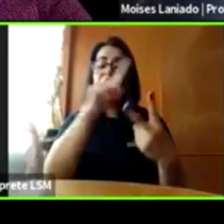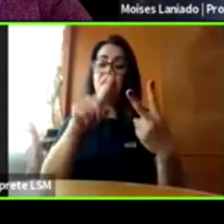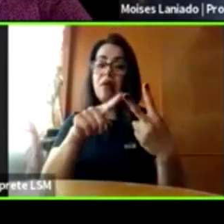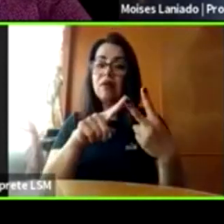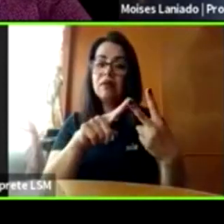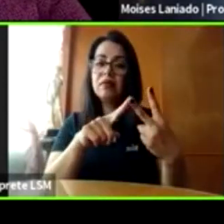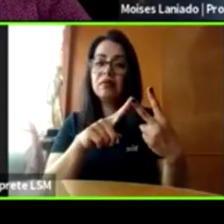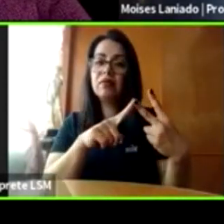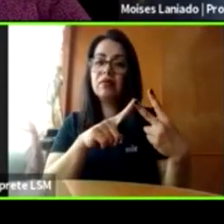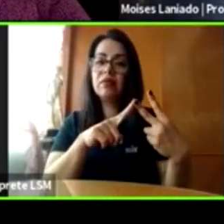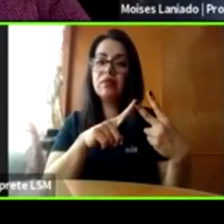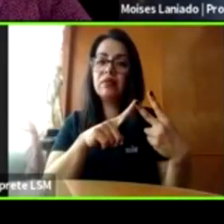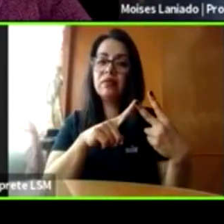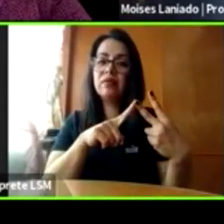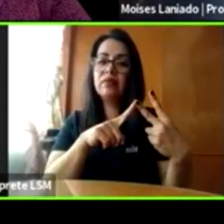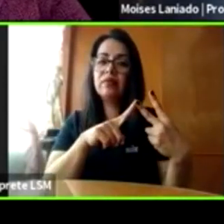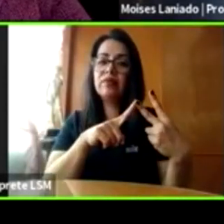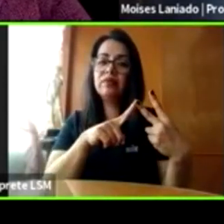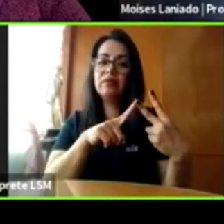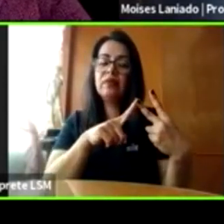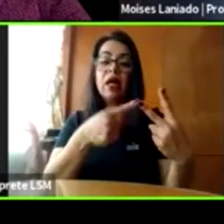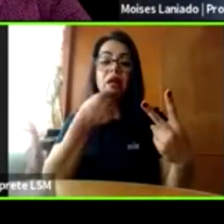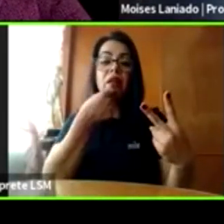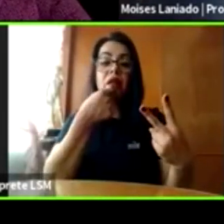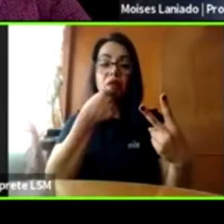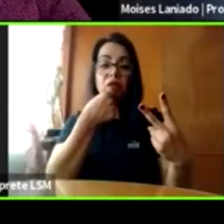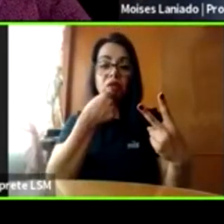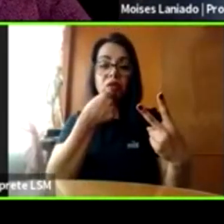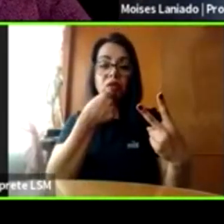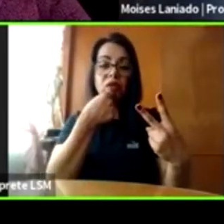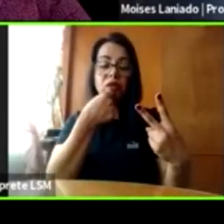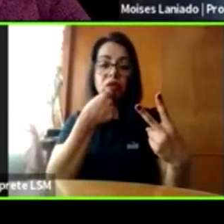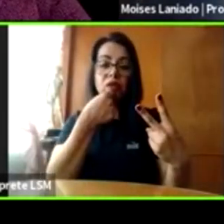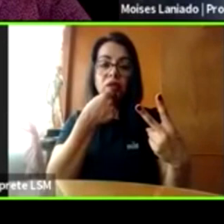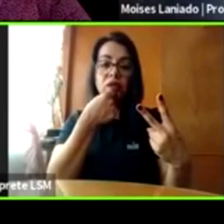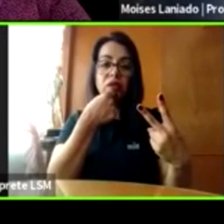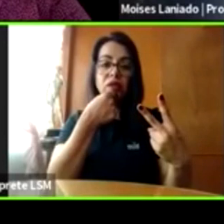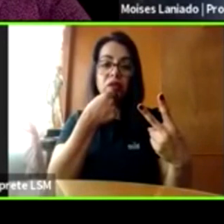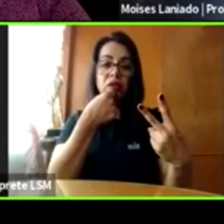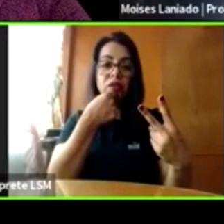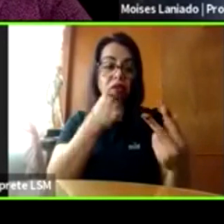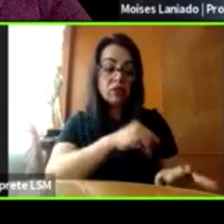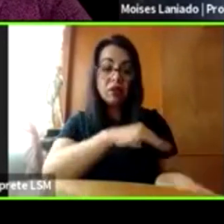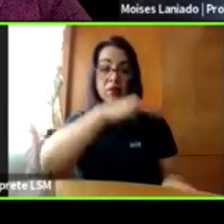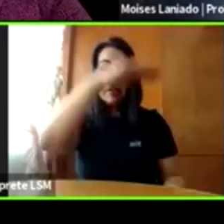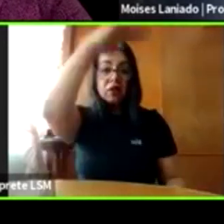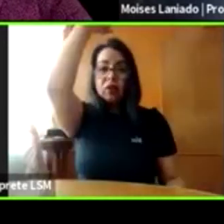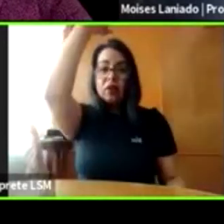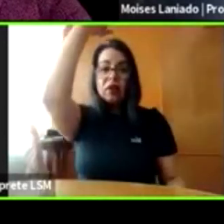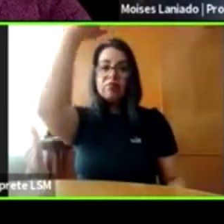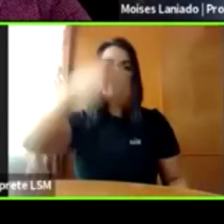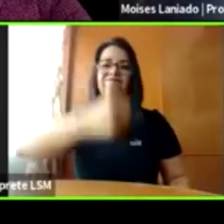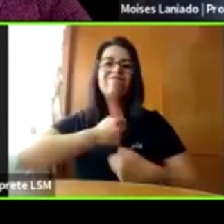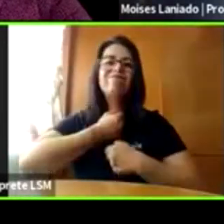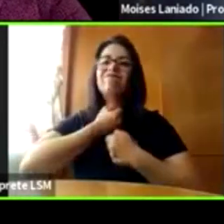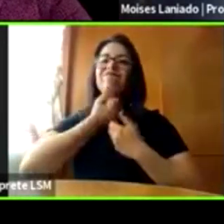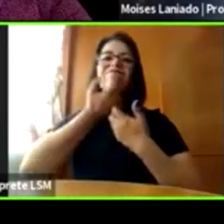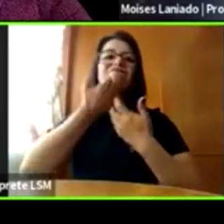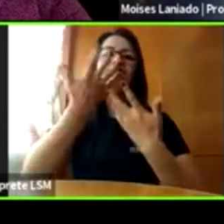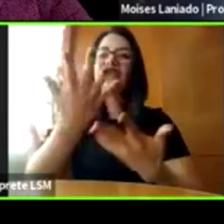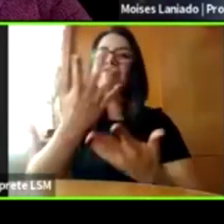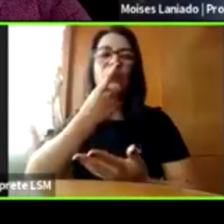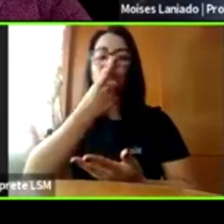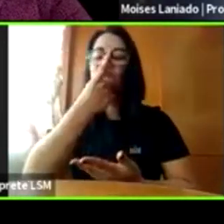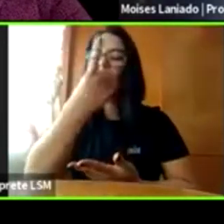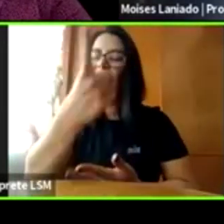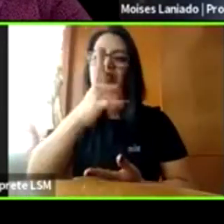la mayoría de los niños no hablan del abuso sexual, aunque no hablan directamente,